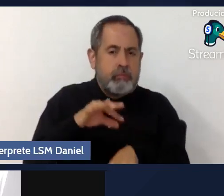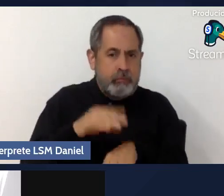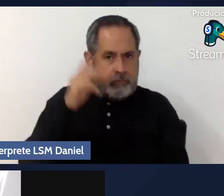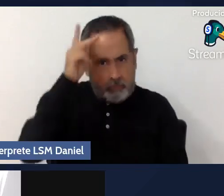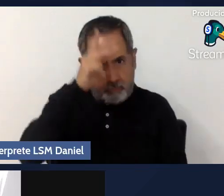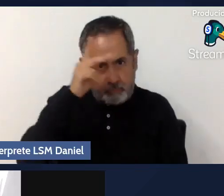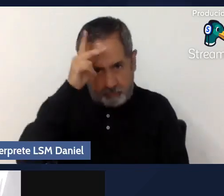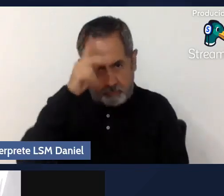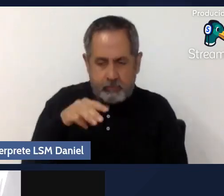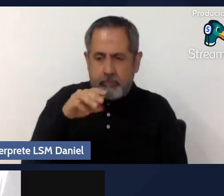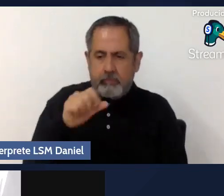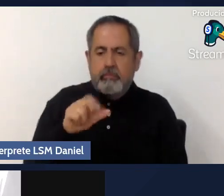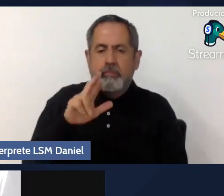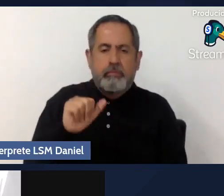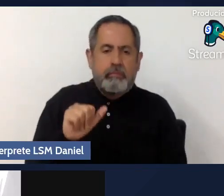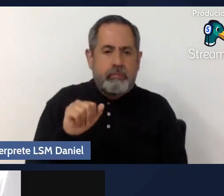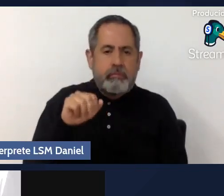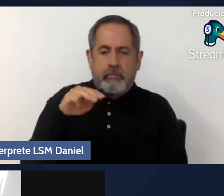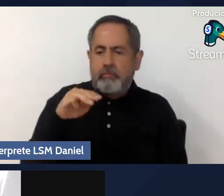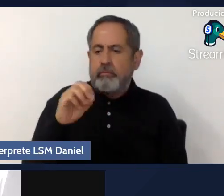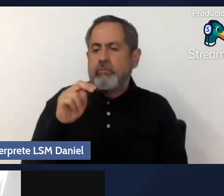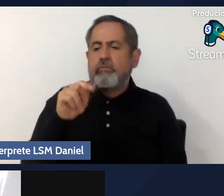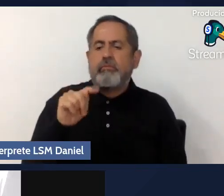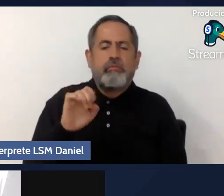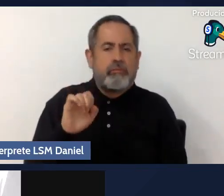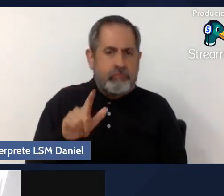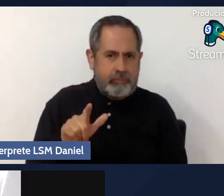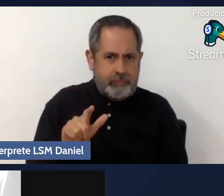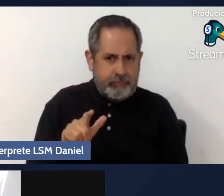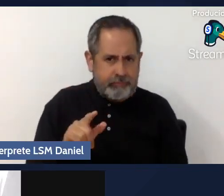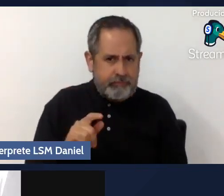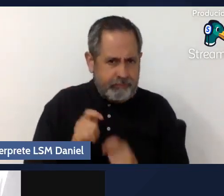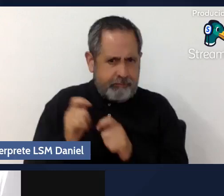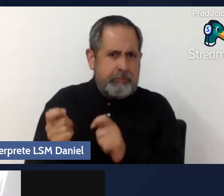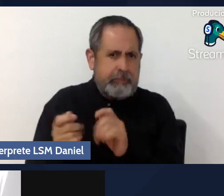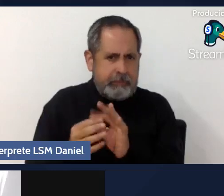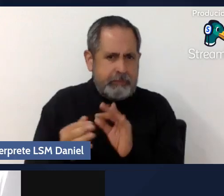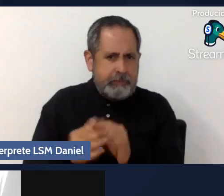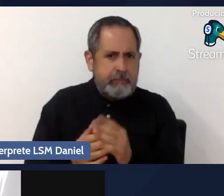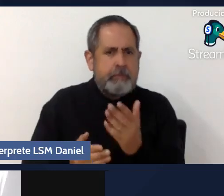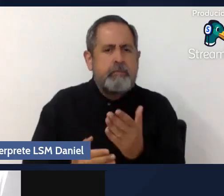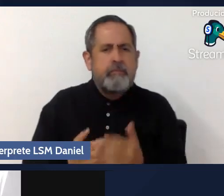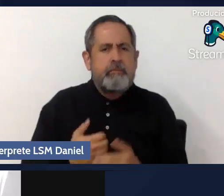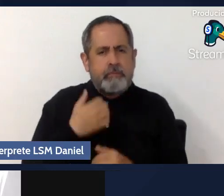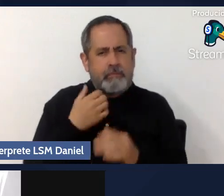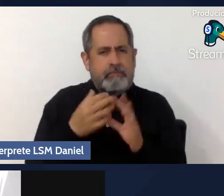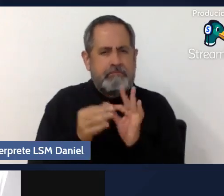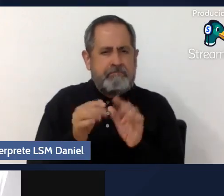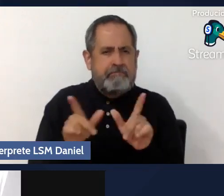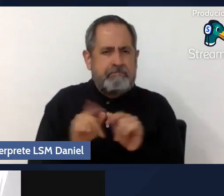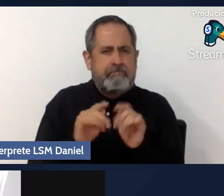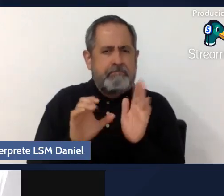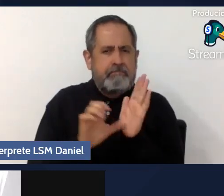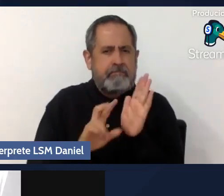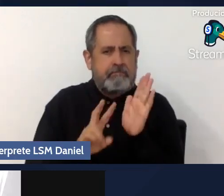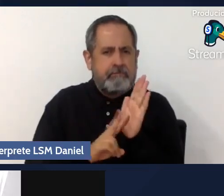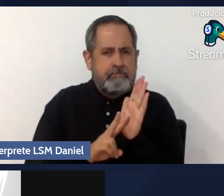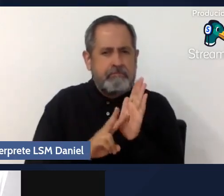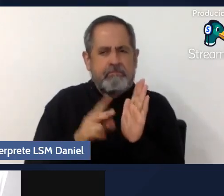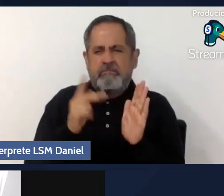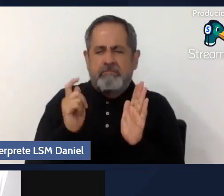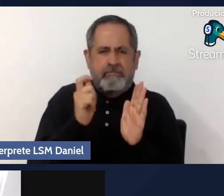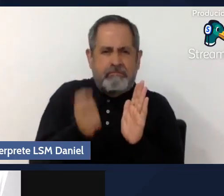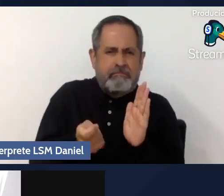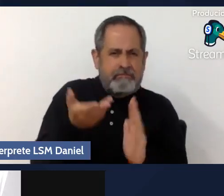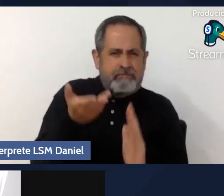los Ángeles Sandra de Montiel. Y, pues, bueno, antes de darle el uso de la voz, quisiera leer un poquito de su síntesis curricular.